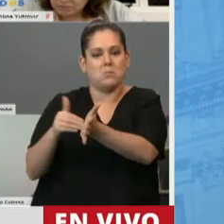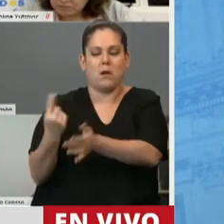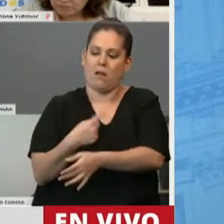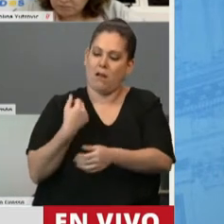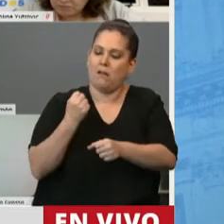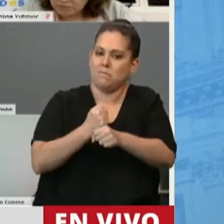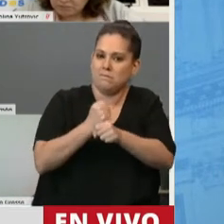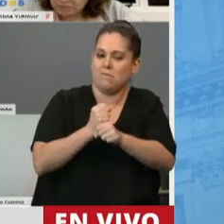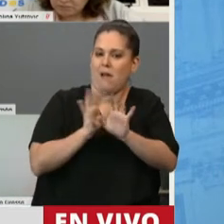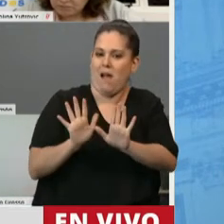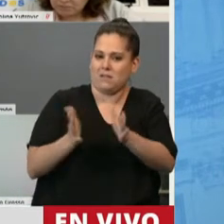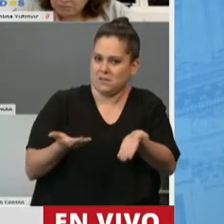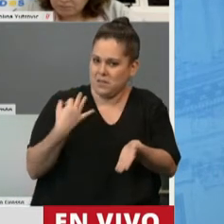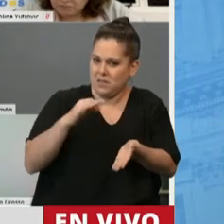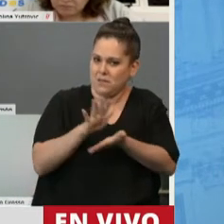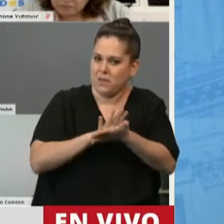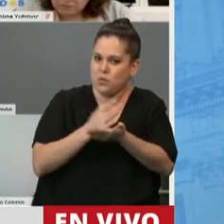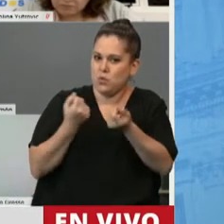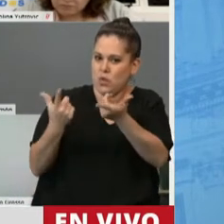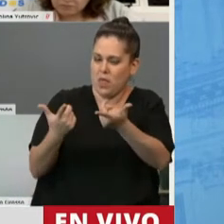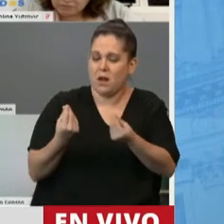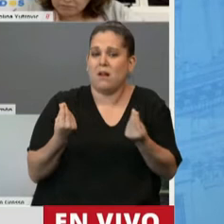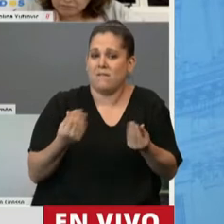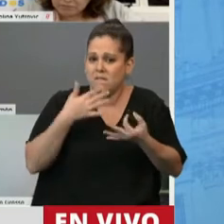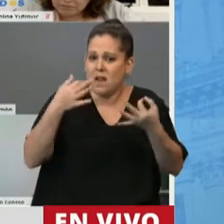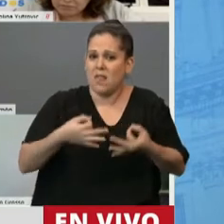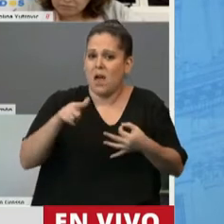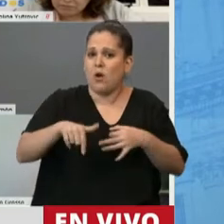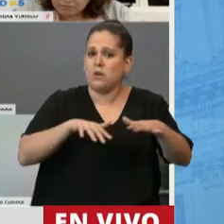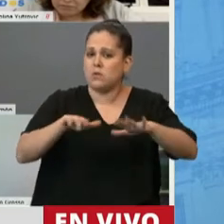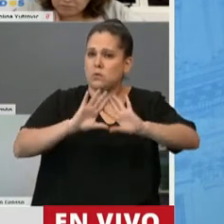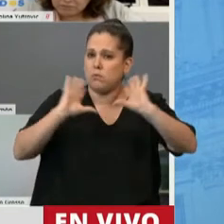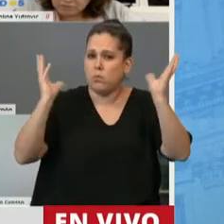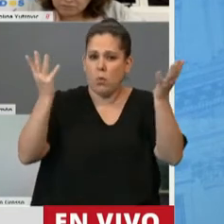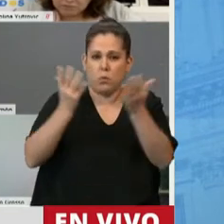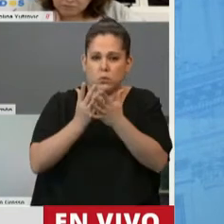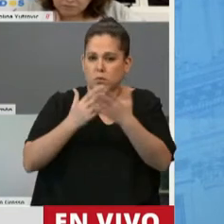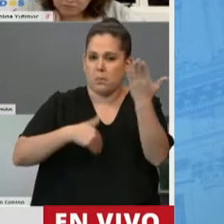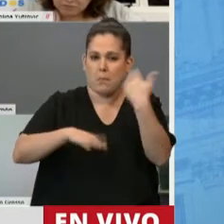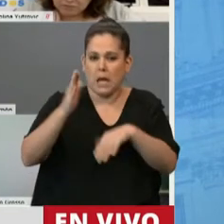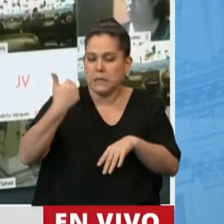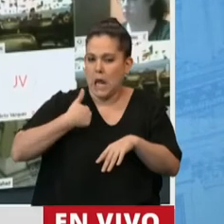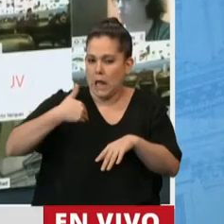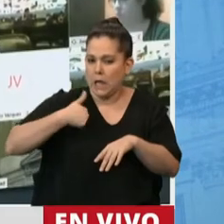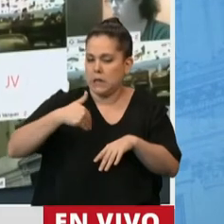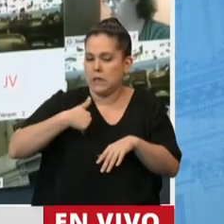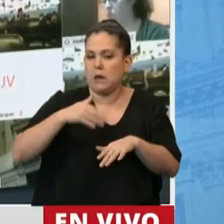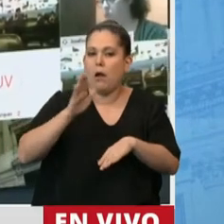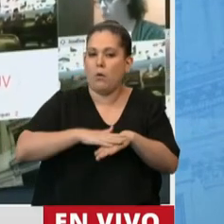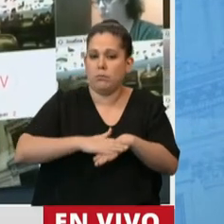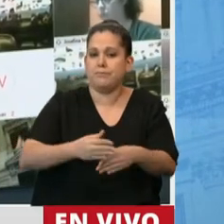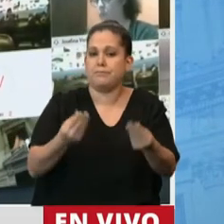Hoy, lamentablemente, por la situación por la que está atravesando el mundo, y particularmente la Argentina, producto de esta pandemia,